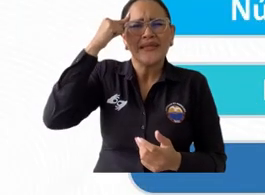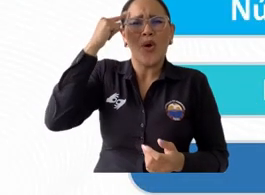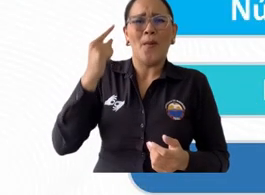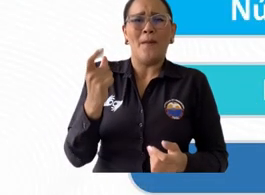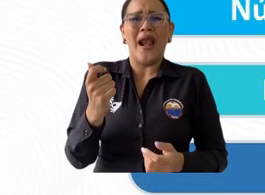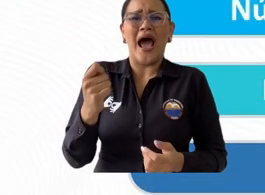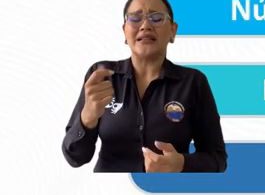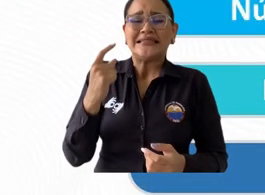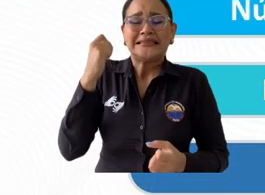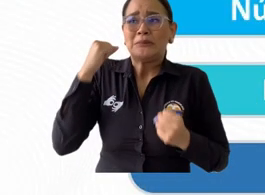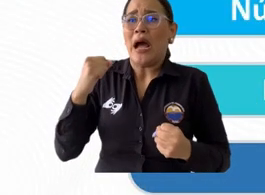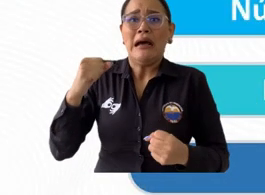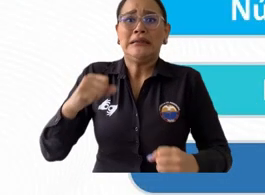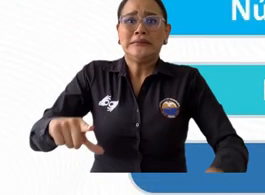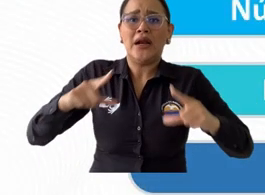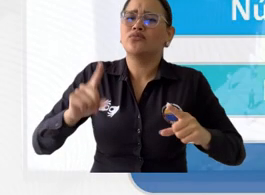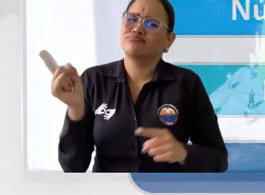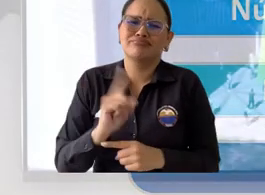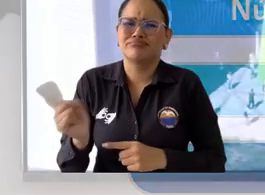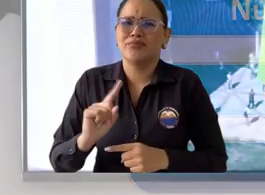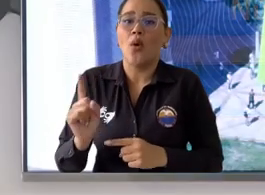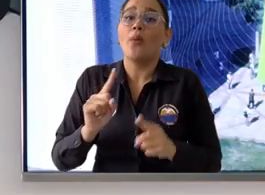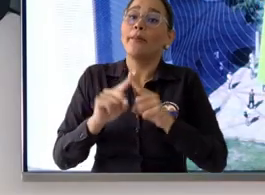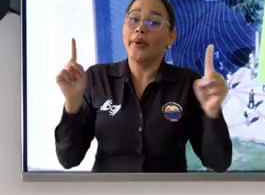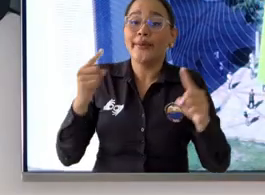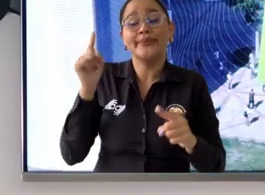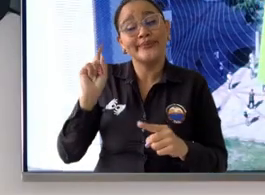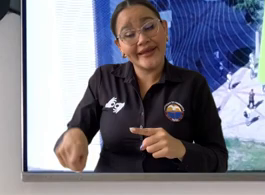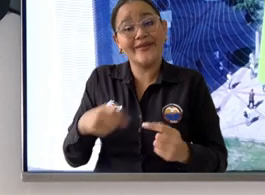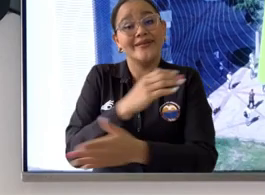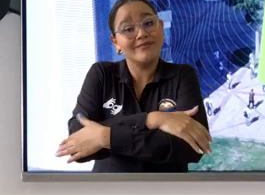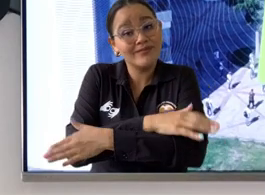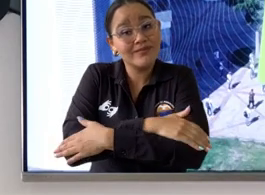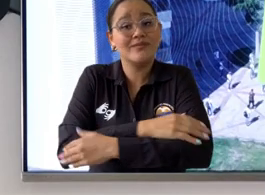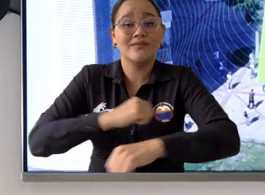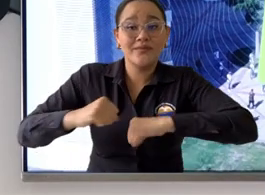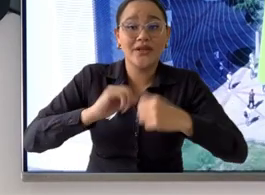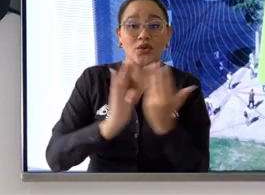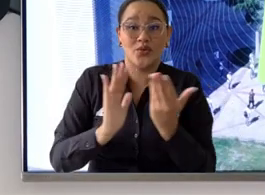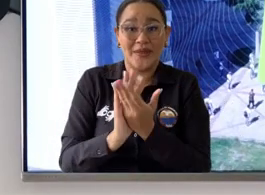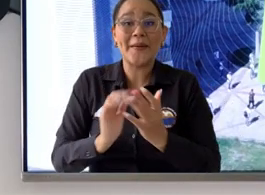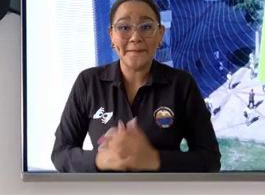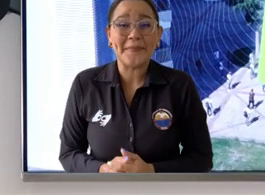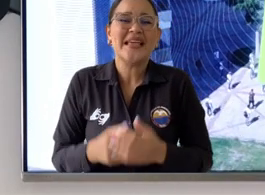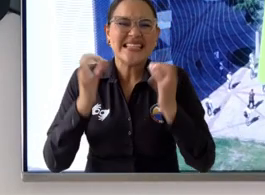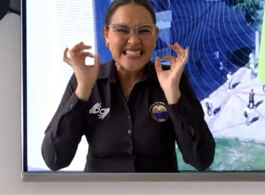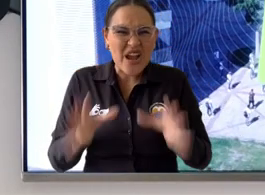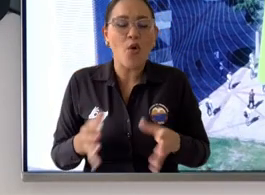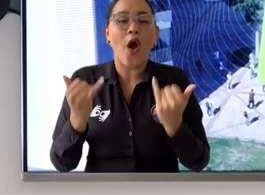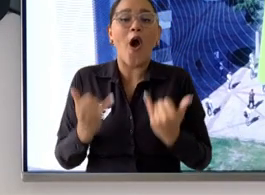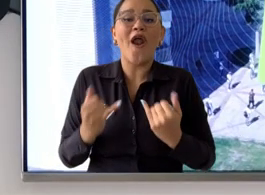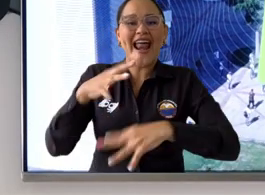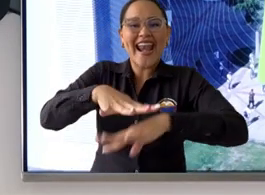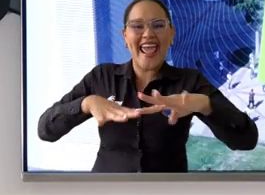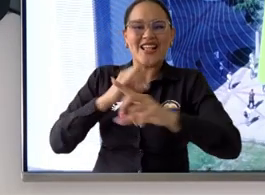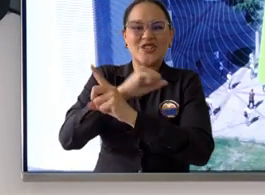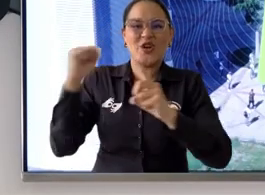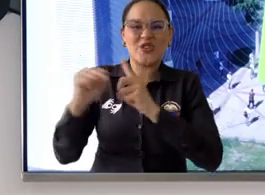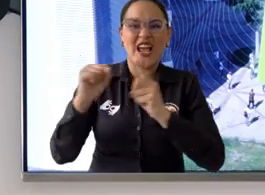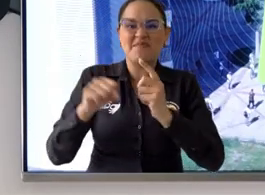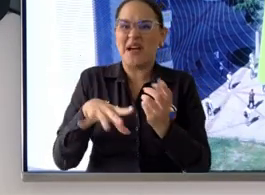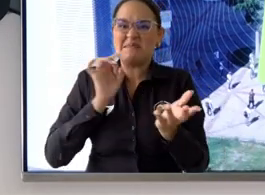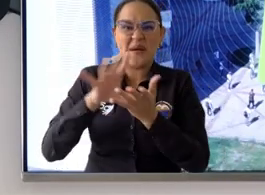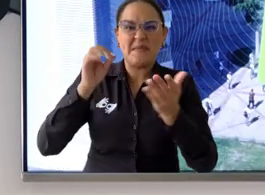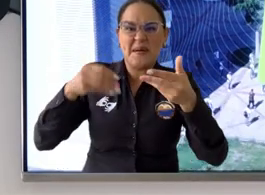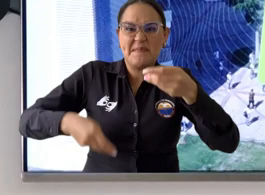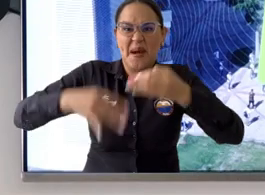tenga un título profesional de otra parte y frente seguramente a las inquietudes que ahorita saldrán en redes sociales sobre la liquidación de matrícula de todos los